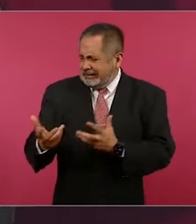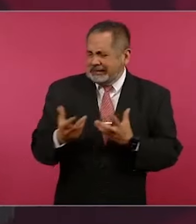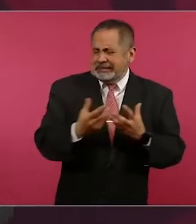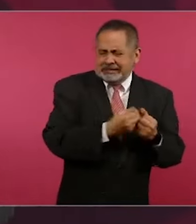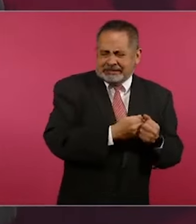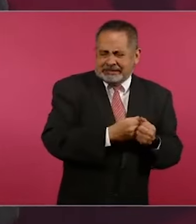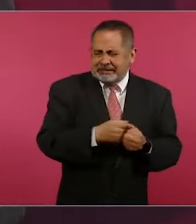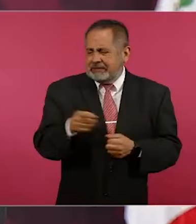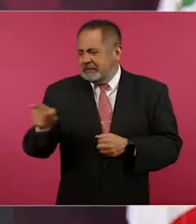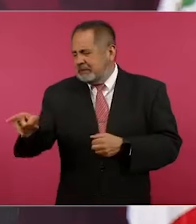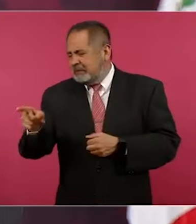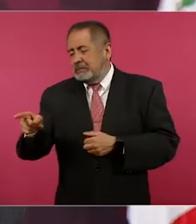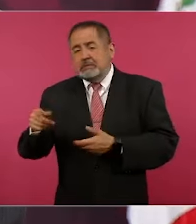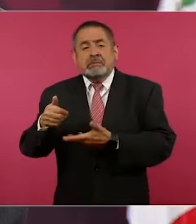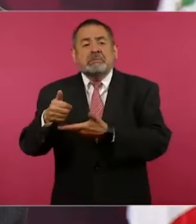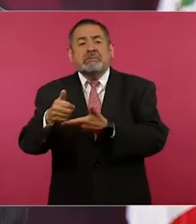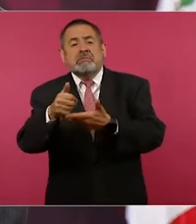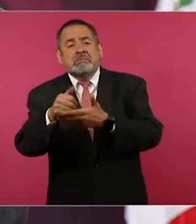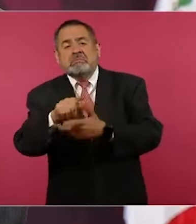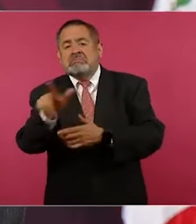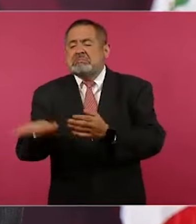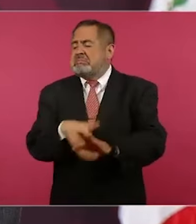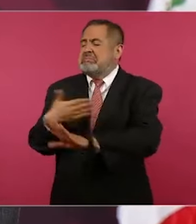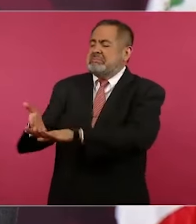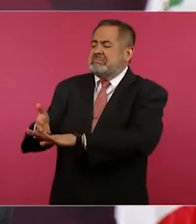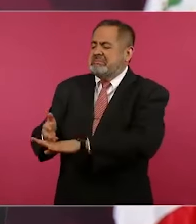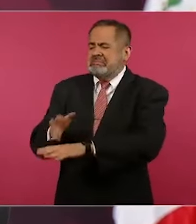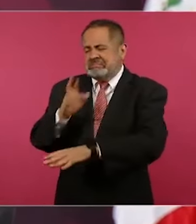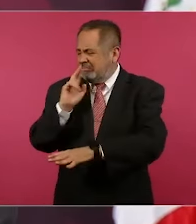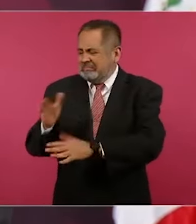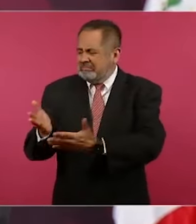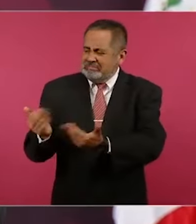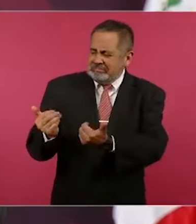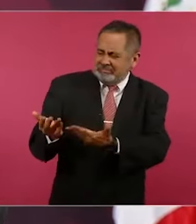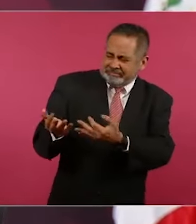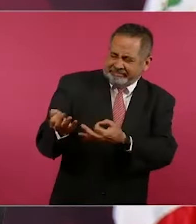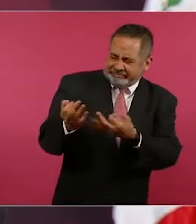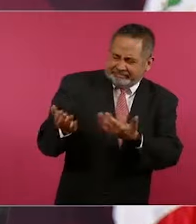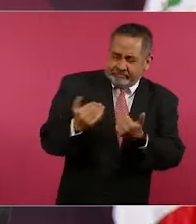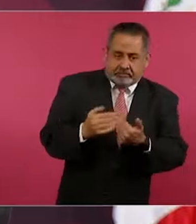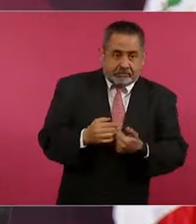termina crucificado. Cuando te digan eso,